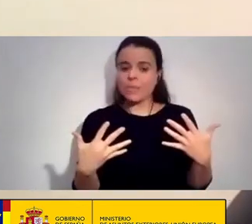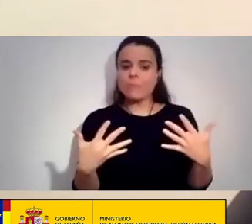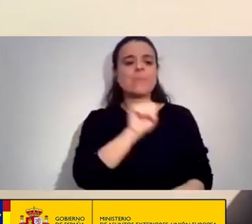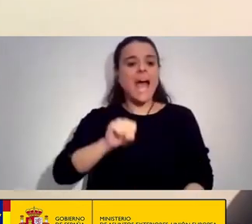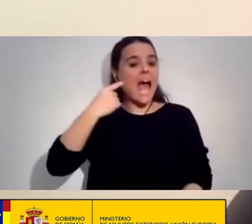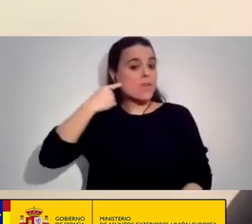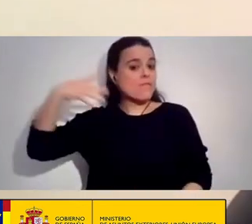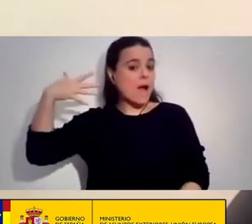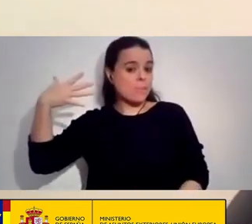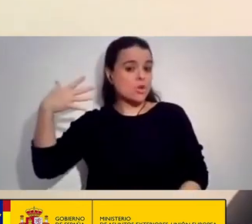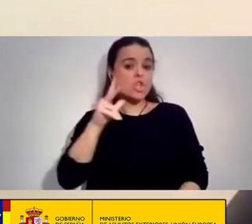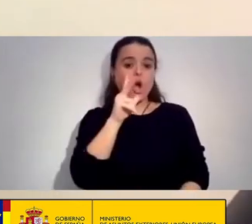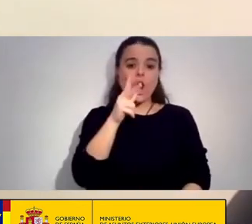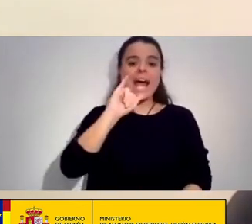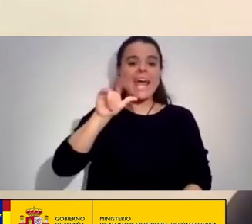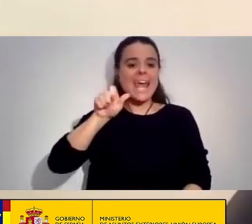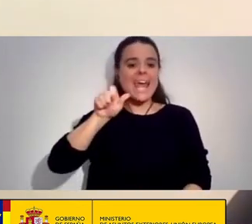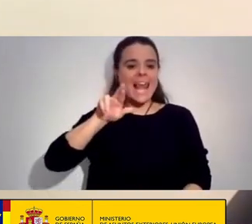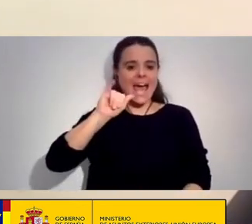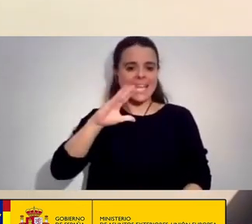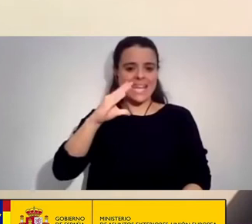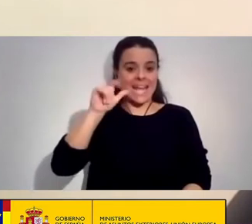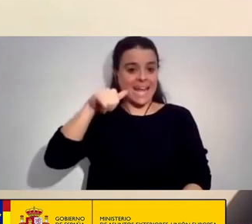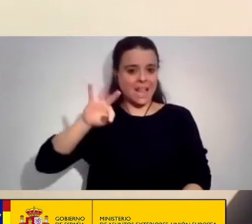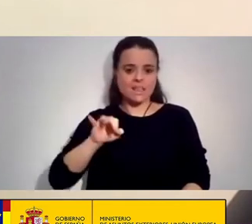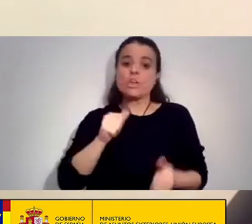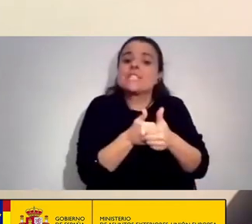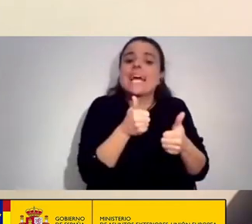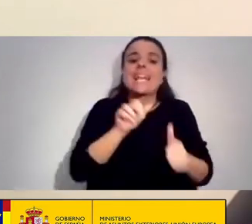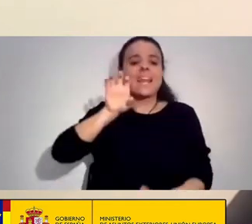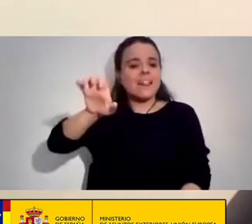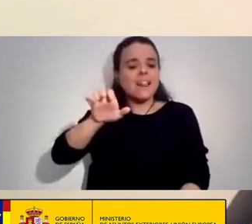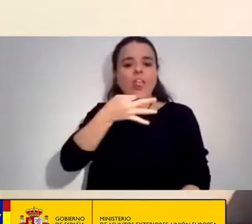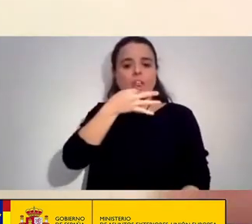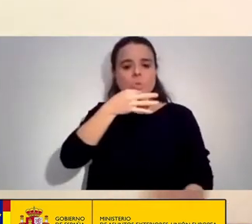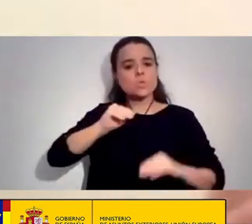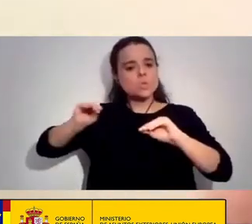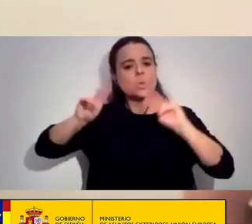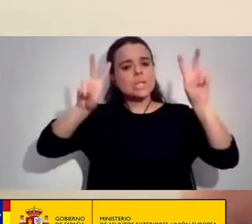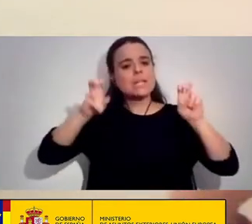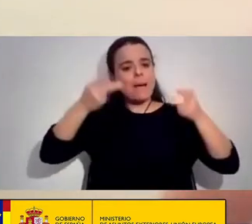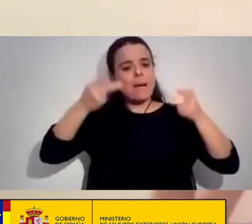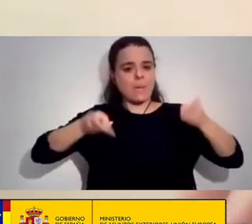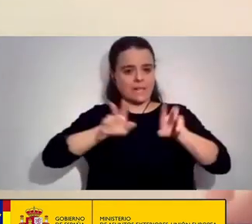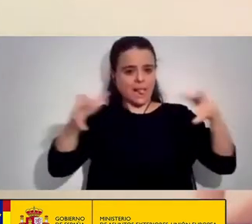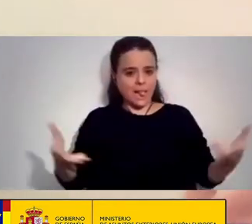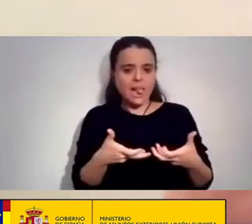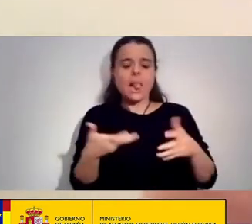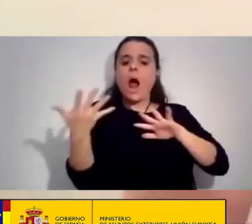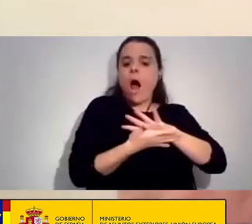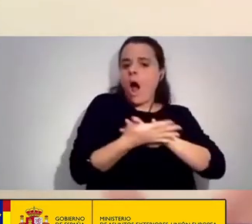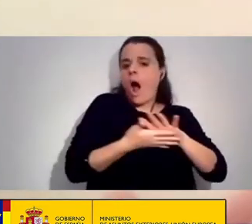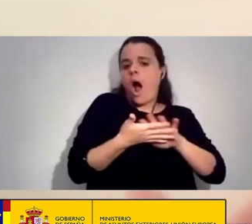Hillary Clinton Como secretaria de Estado Da su discurso Sobre la libertad de Internet Y alaba estas nuevas tecnologías